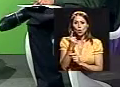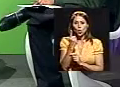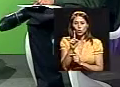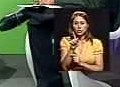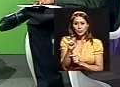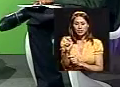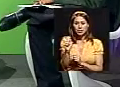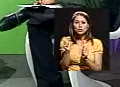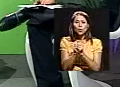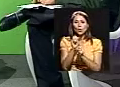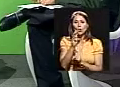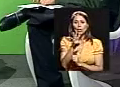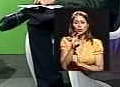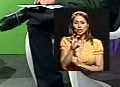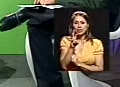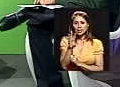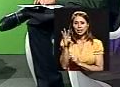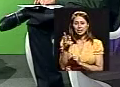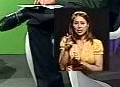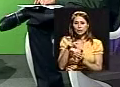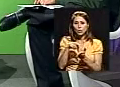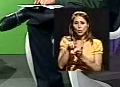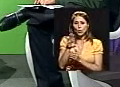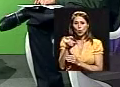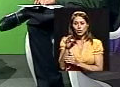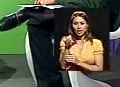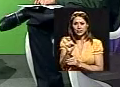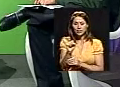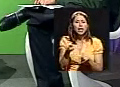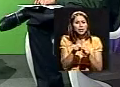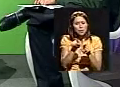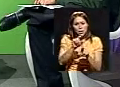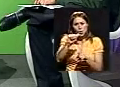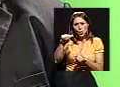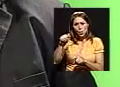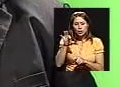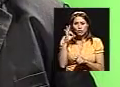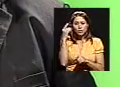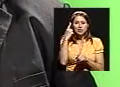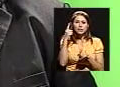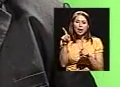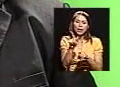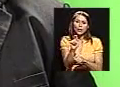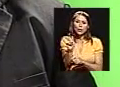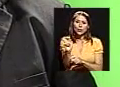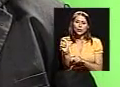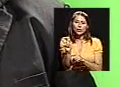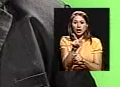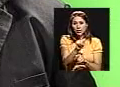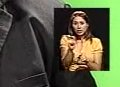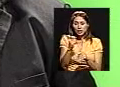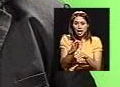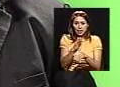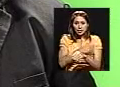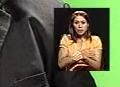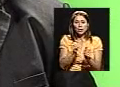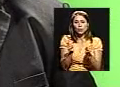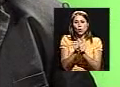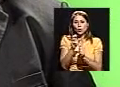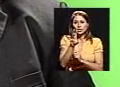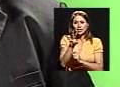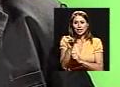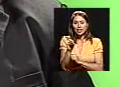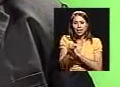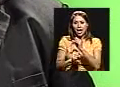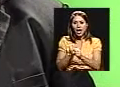cotas. Alternativamente, hay otros mecanismos para el retiro, retiro anticipado con 60 años